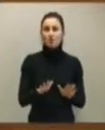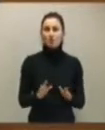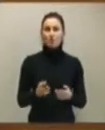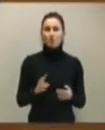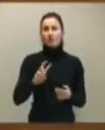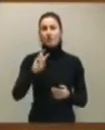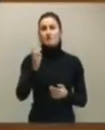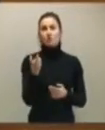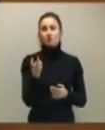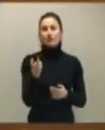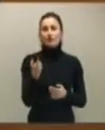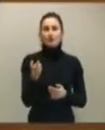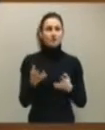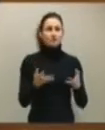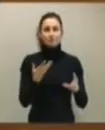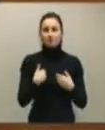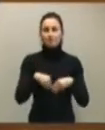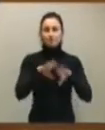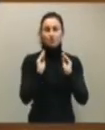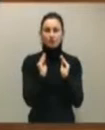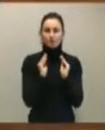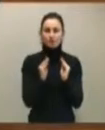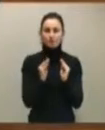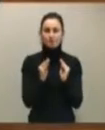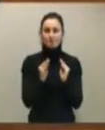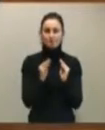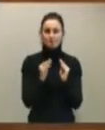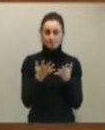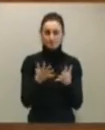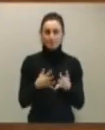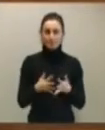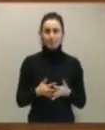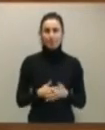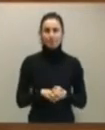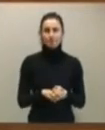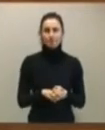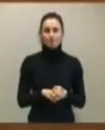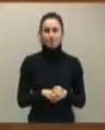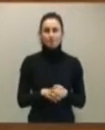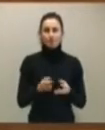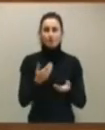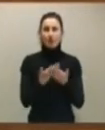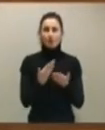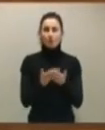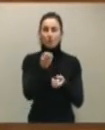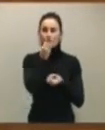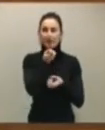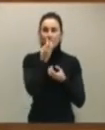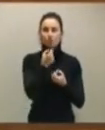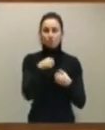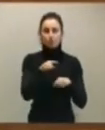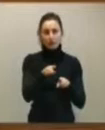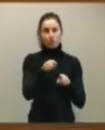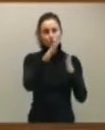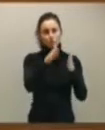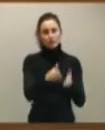otra óptica. Miren, en sus argumentos usted ha dicho